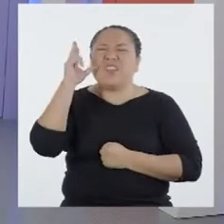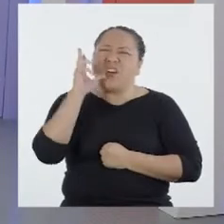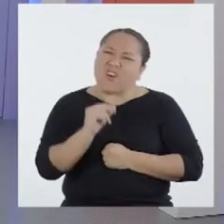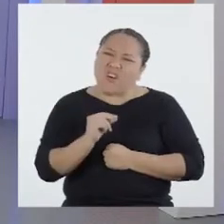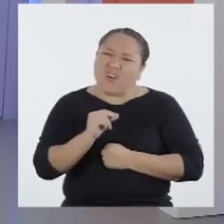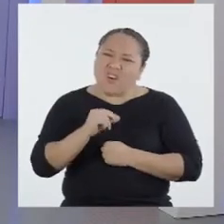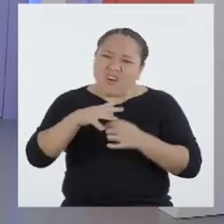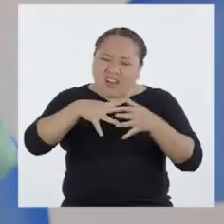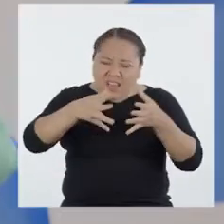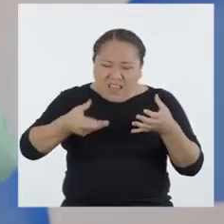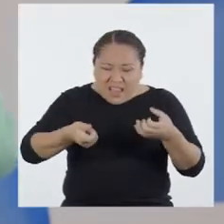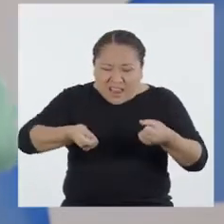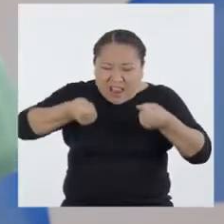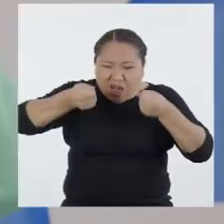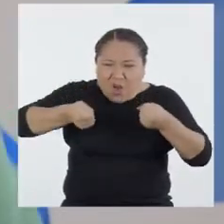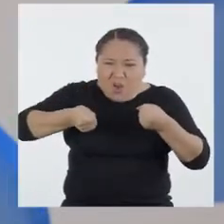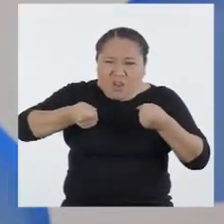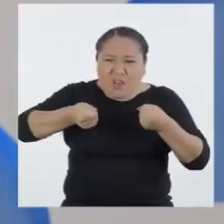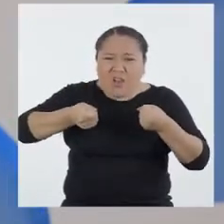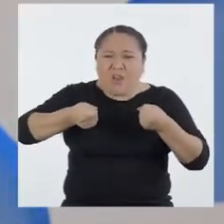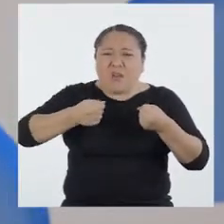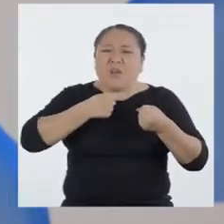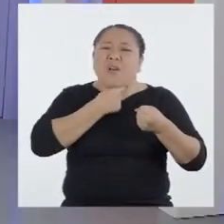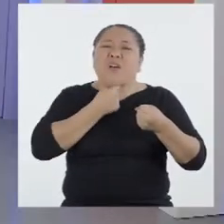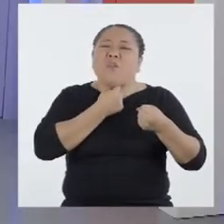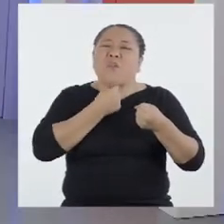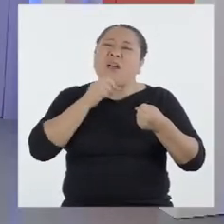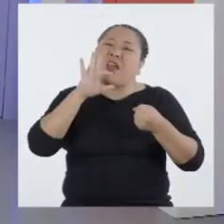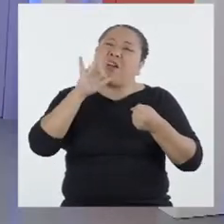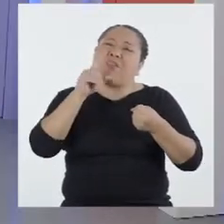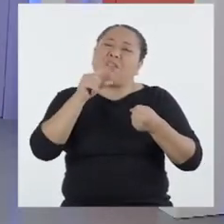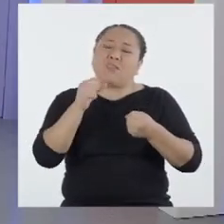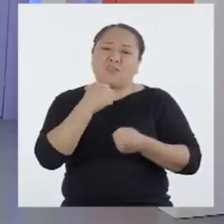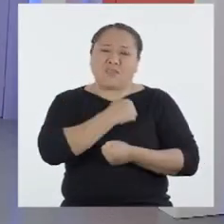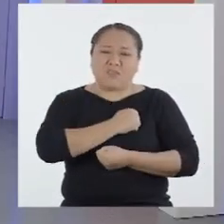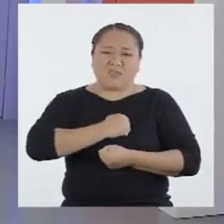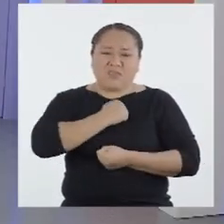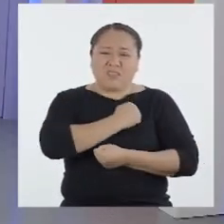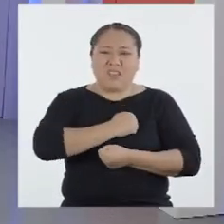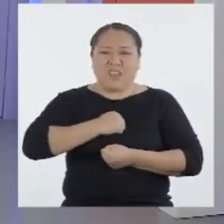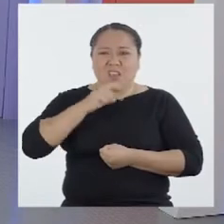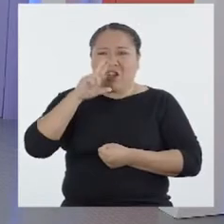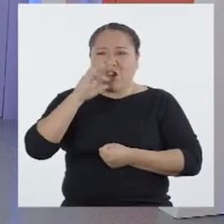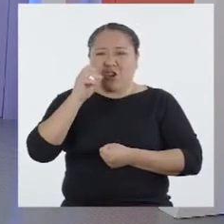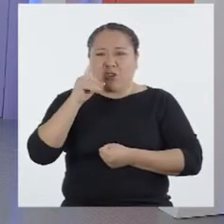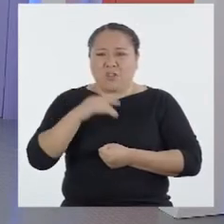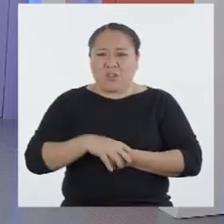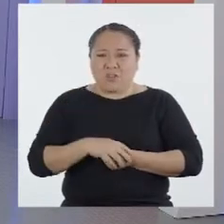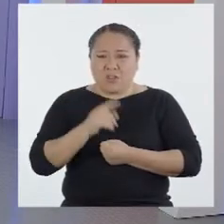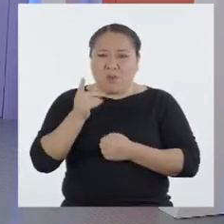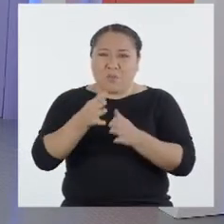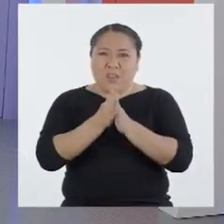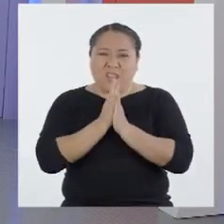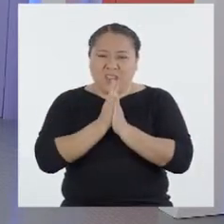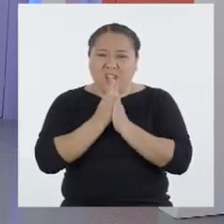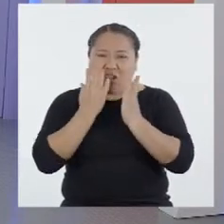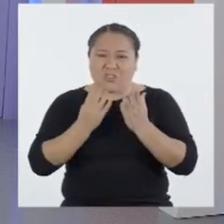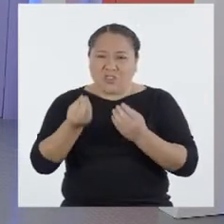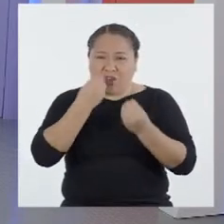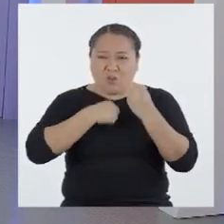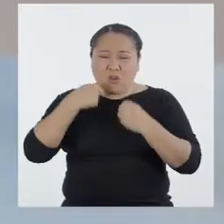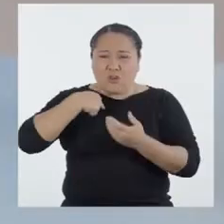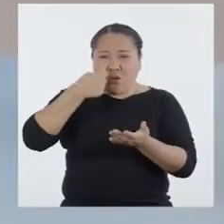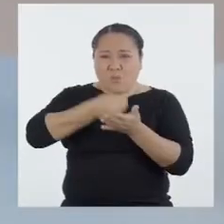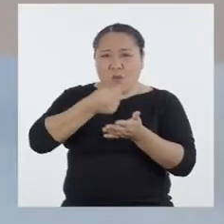Es la olla de mi abuela Filo. ¡Oh! Lo siento tantísimo, Rodrigo. Yo pediré algo para comer. Sí,